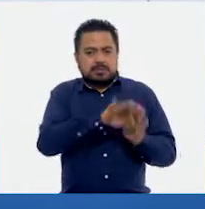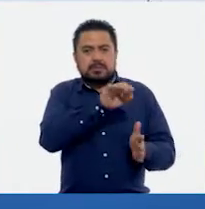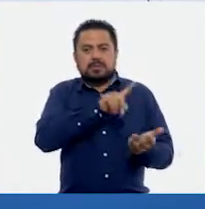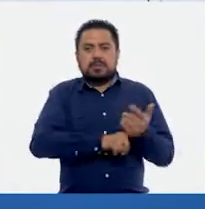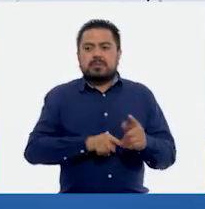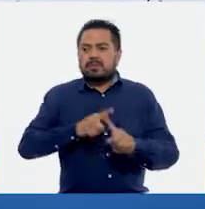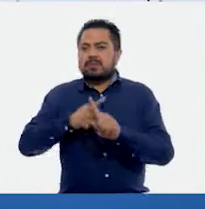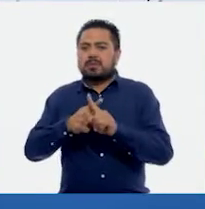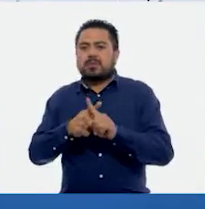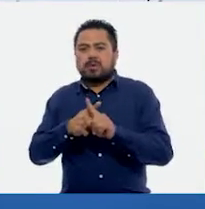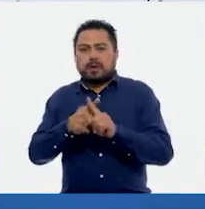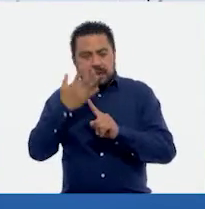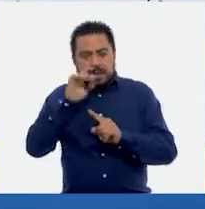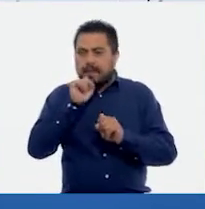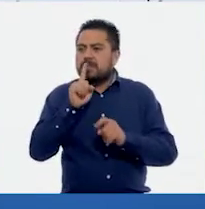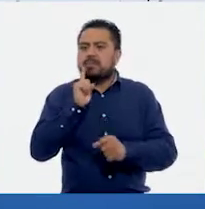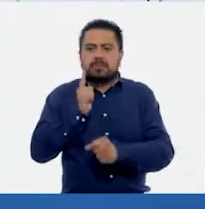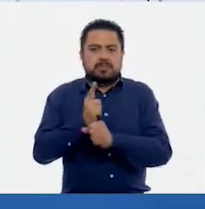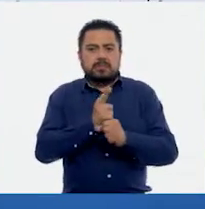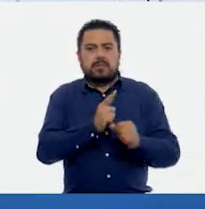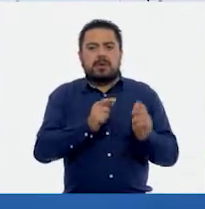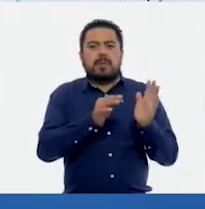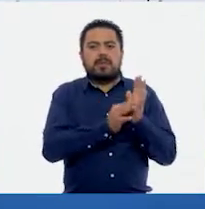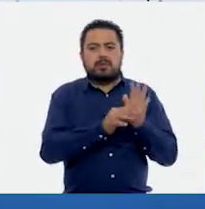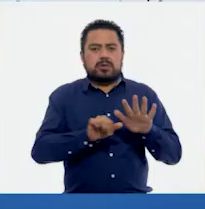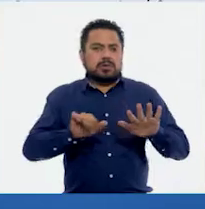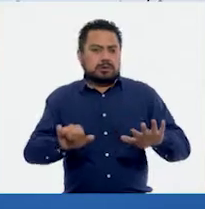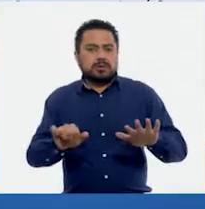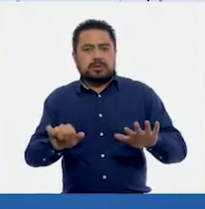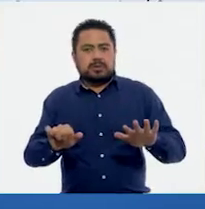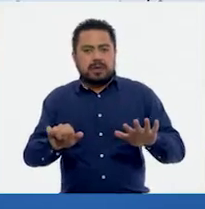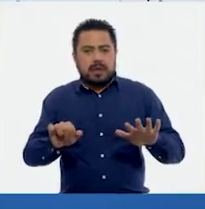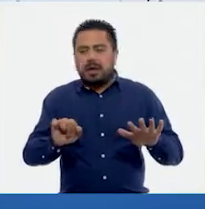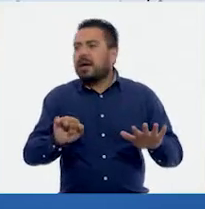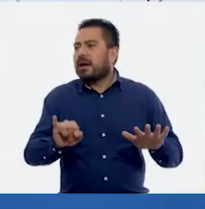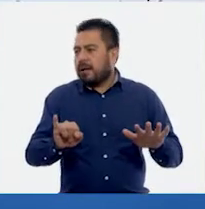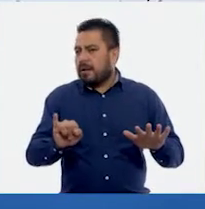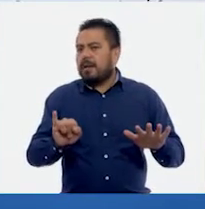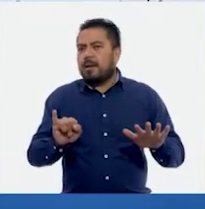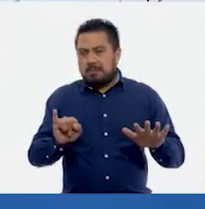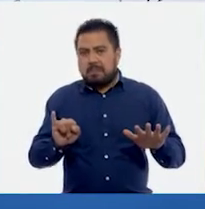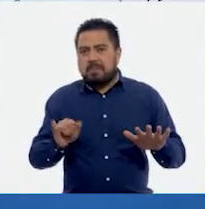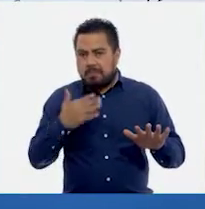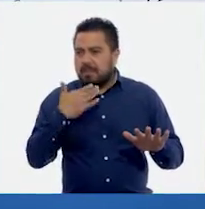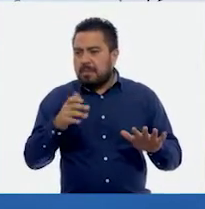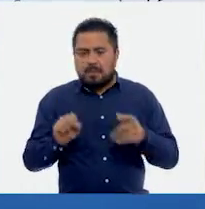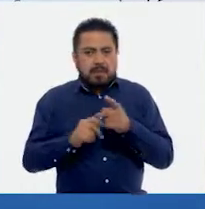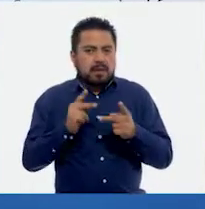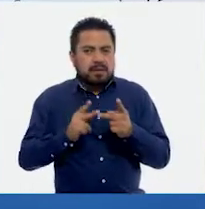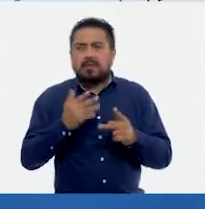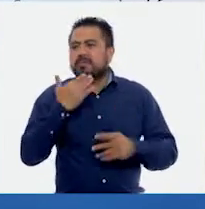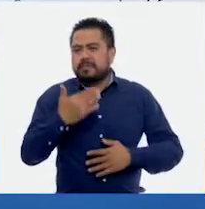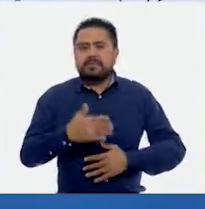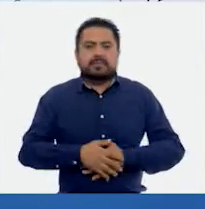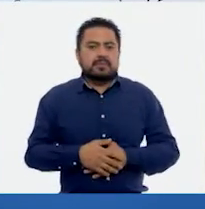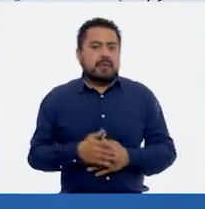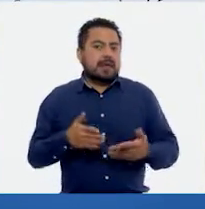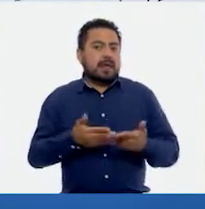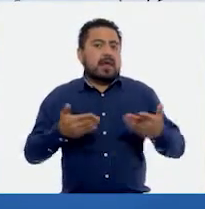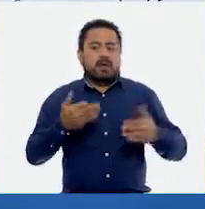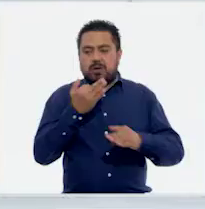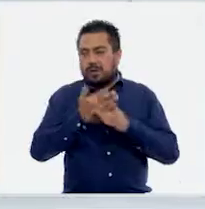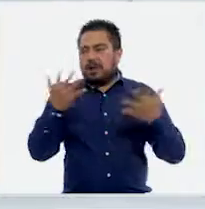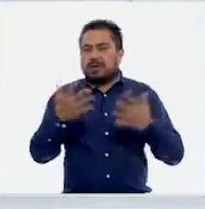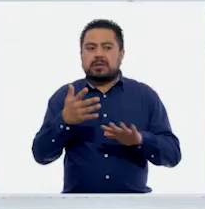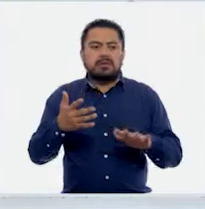multiplicar, porque ya vimos que es lo mismo. Por punto 16, o 16 centésimos. Perfecto, muy bien, María. Entonces, a hacerlo,